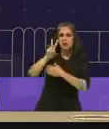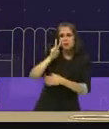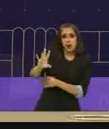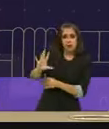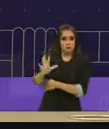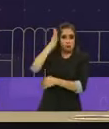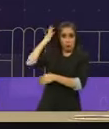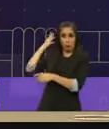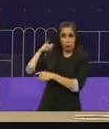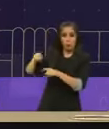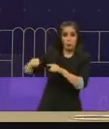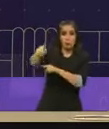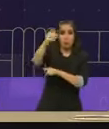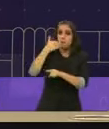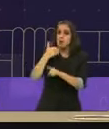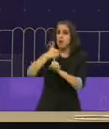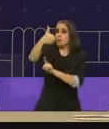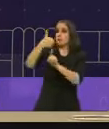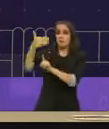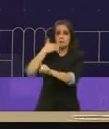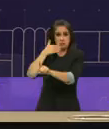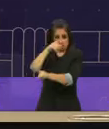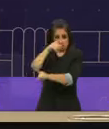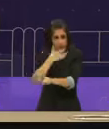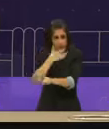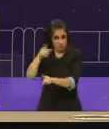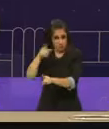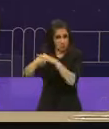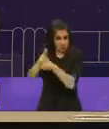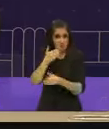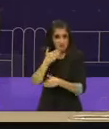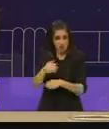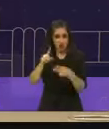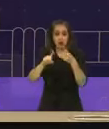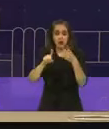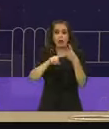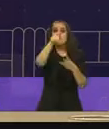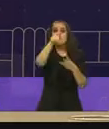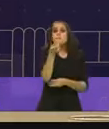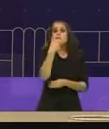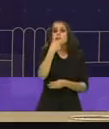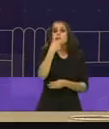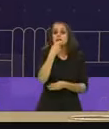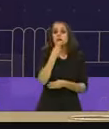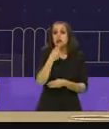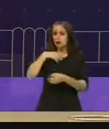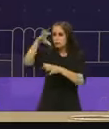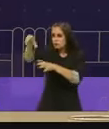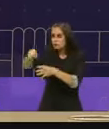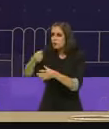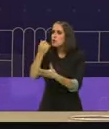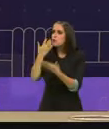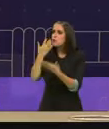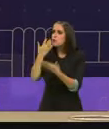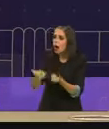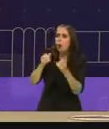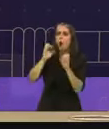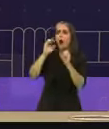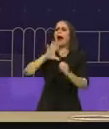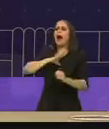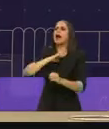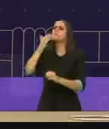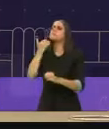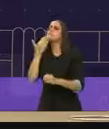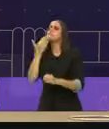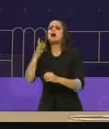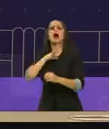Tienes las medicinas que necesitas. ¿Tienes agua suficiente? Porque sabemos la respuesta.